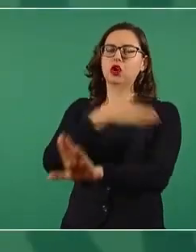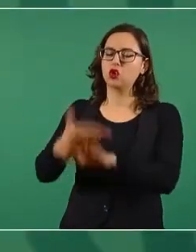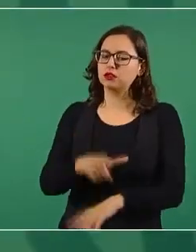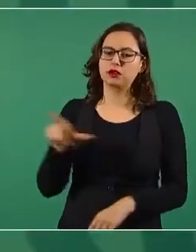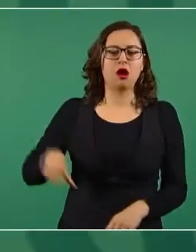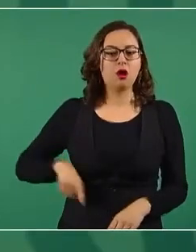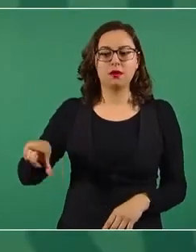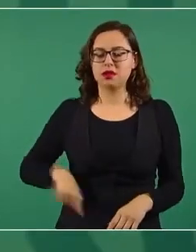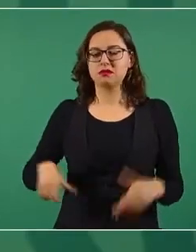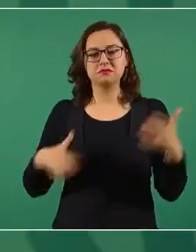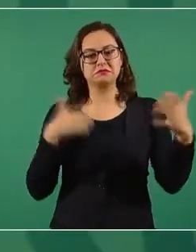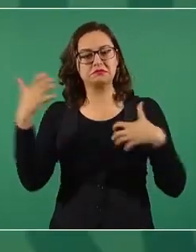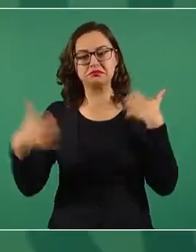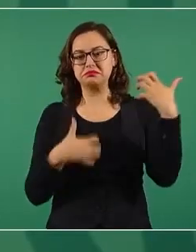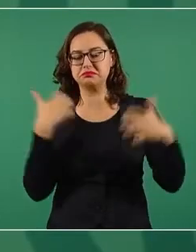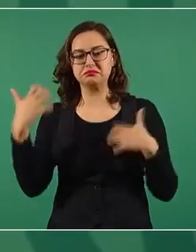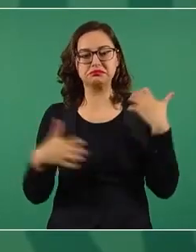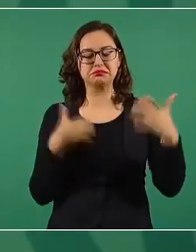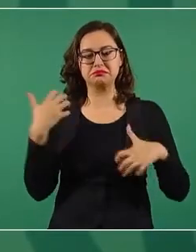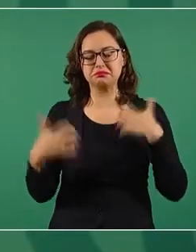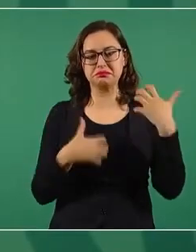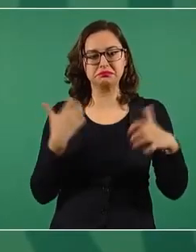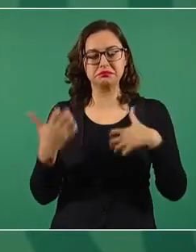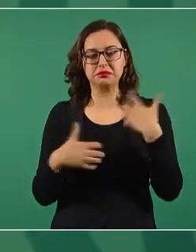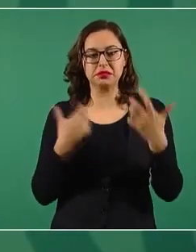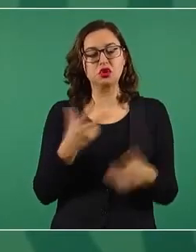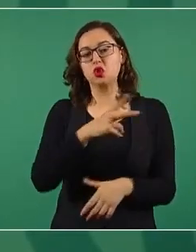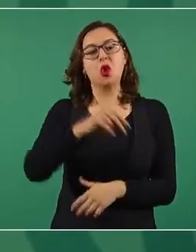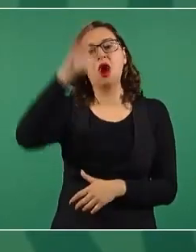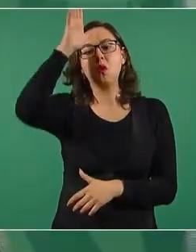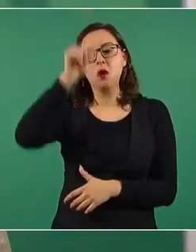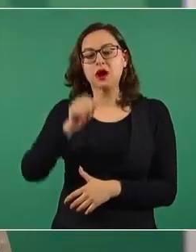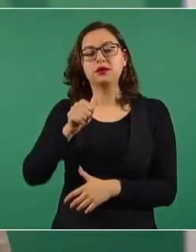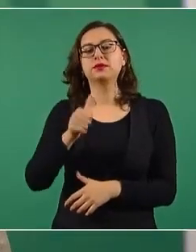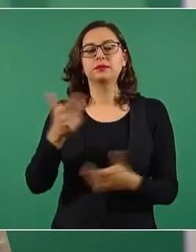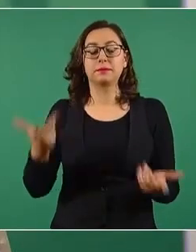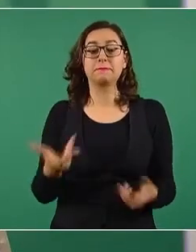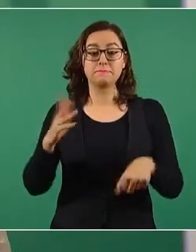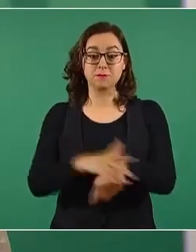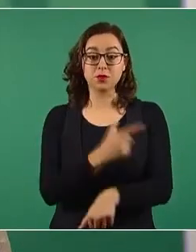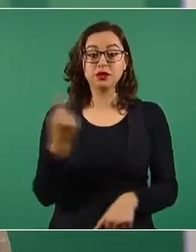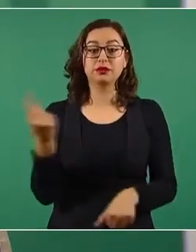inconformes con nosotros porque medraban,